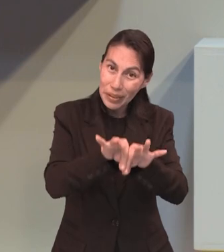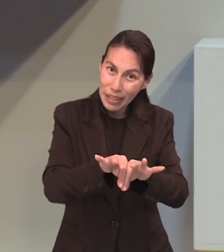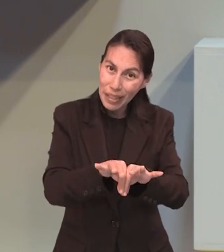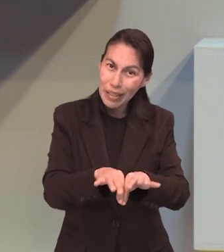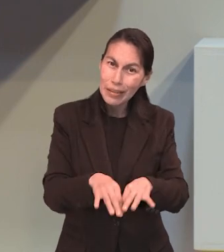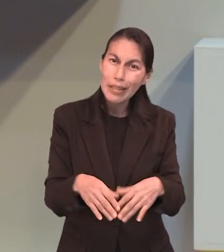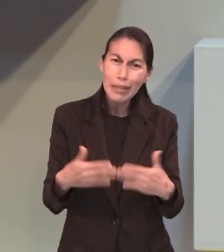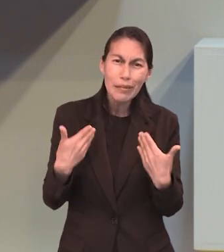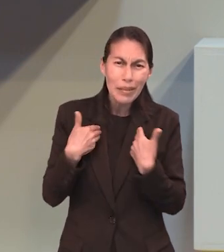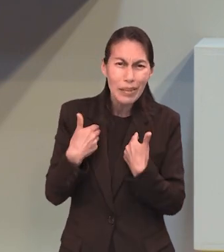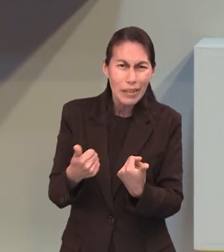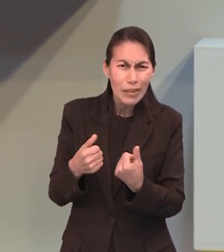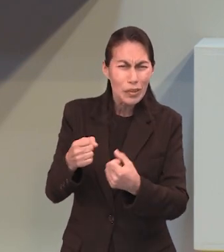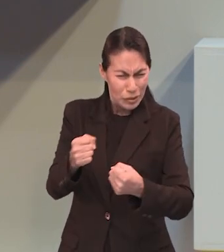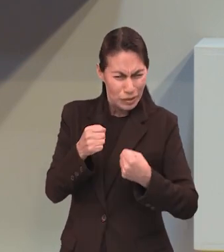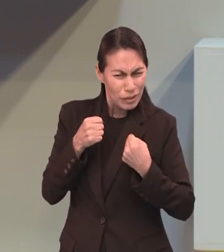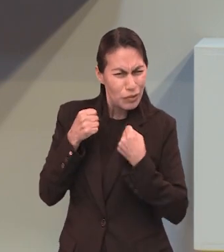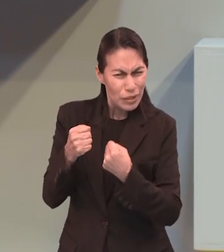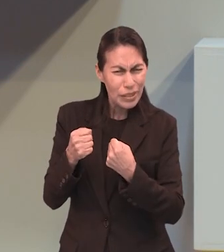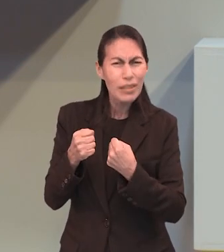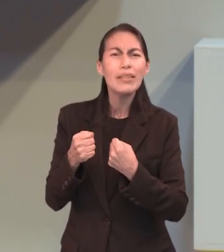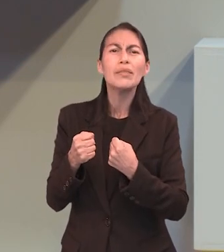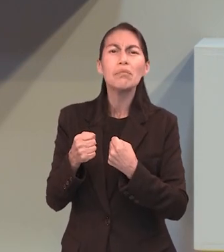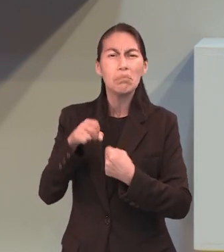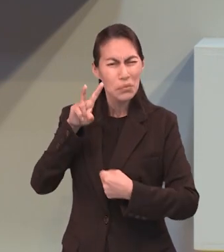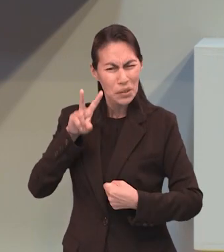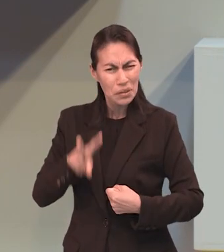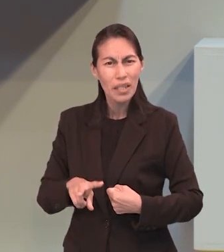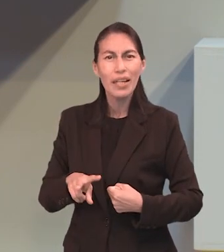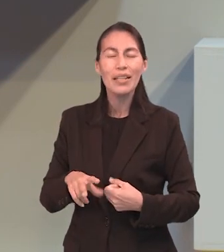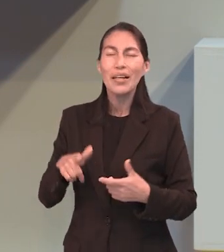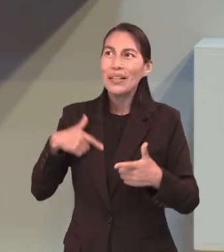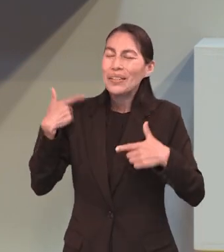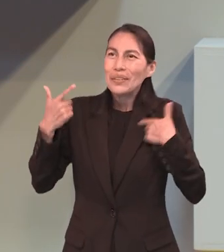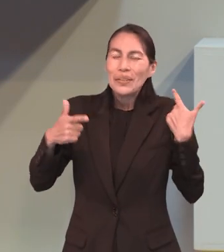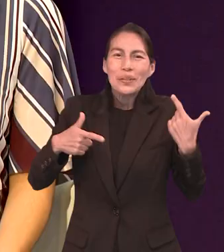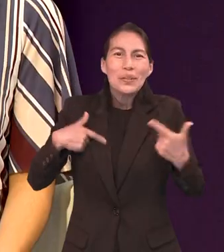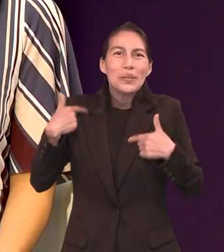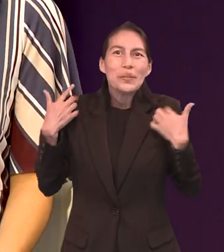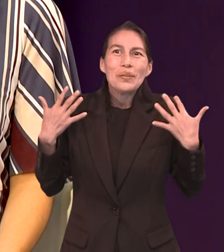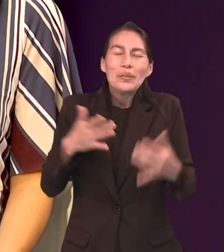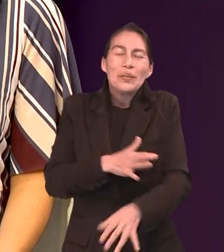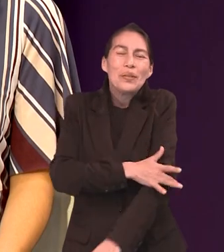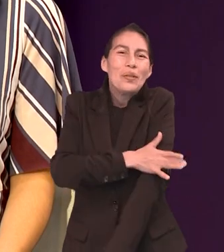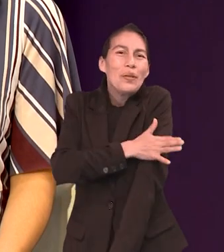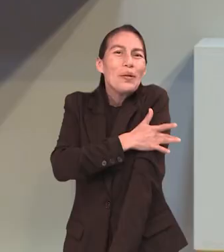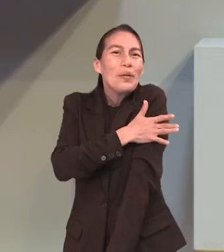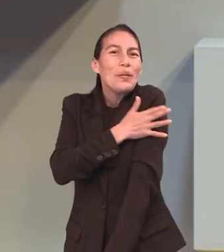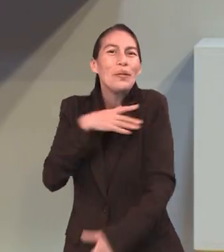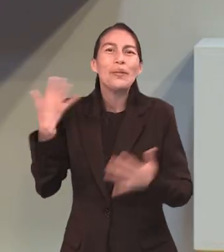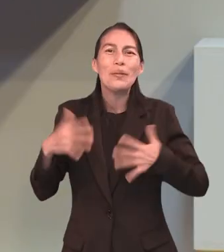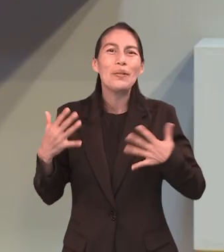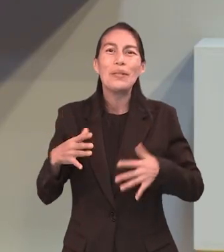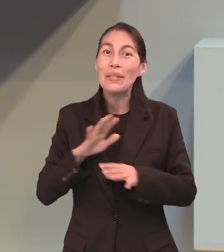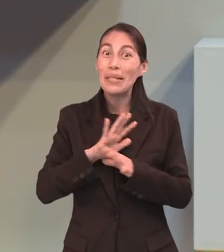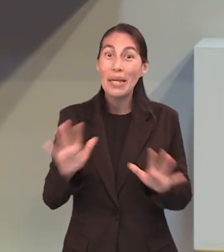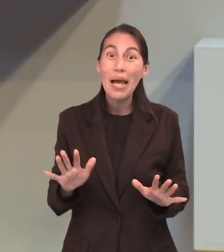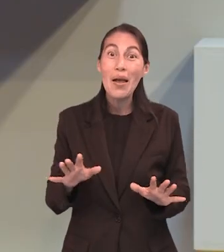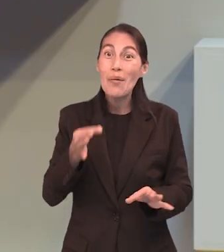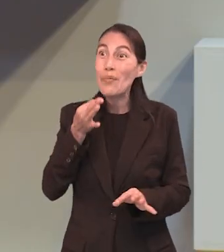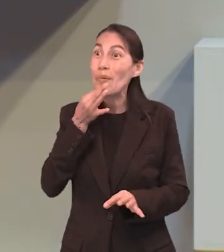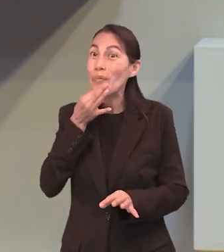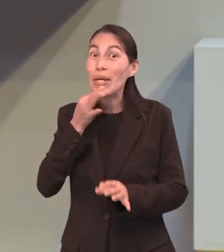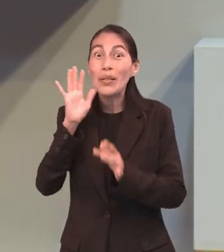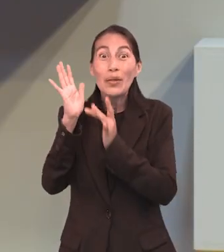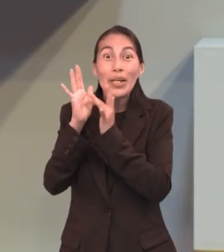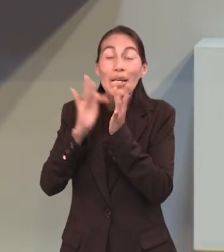Qué importante pensamiento. Esto me hace sentir, ¿no? Cierto, seguridad, certeza, como que gozo, ¿no? Que ojalá